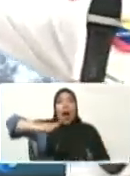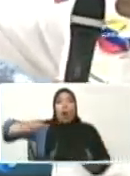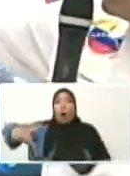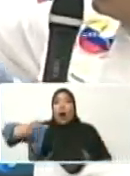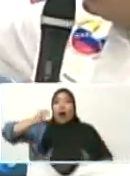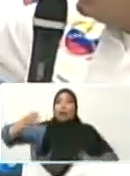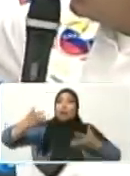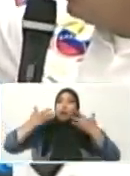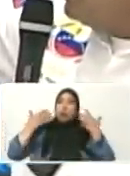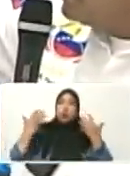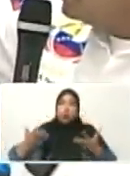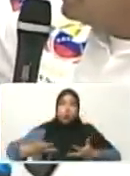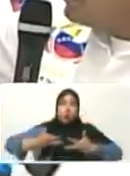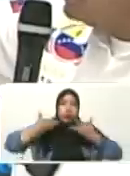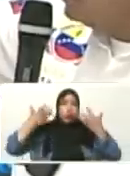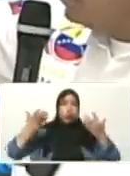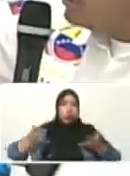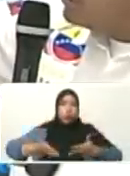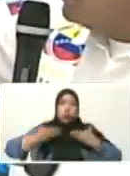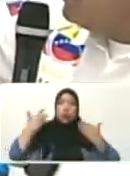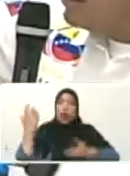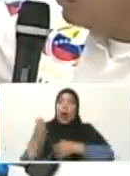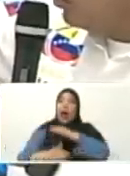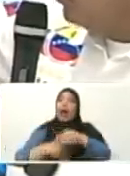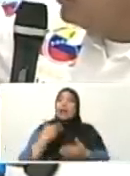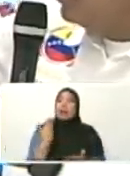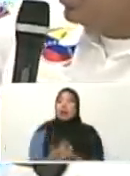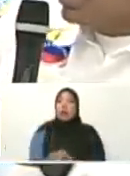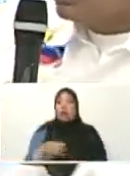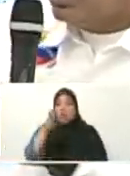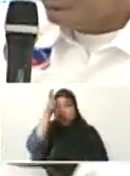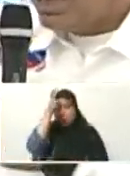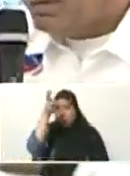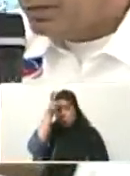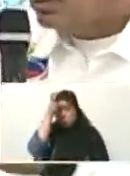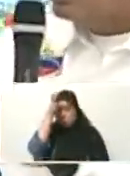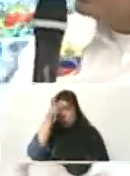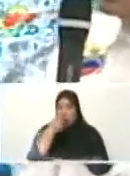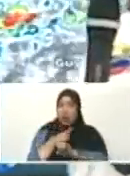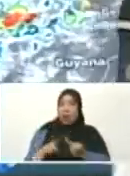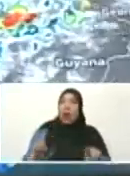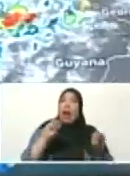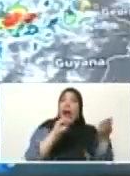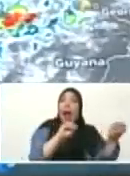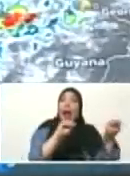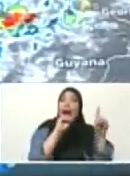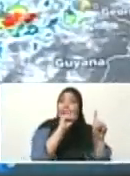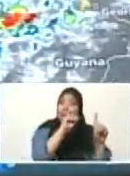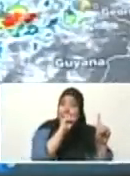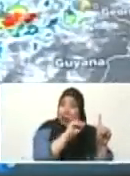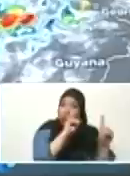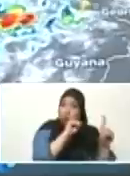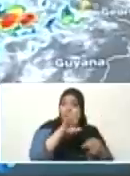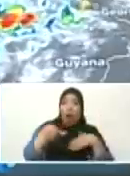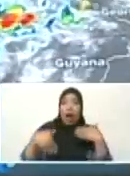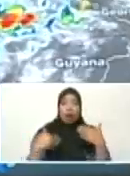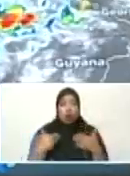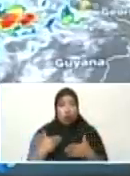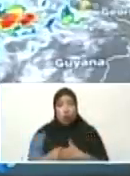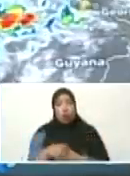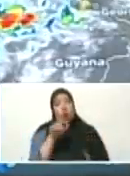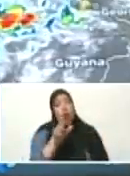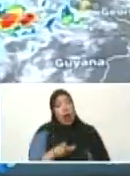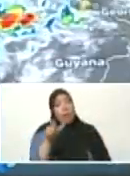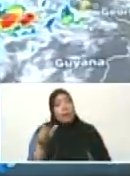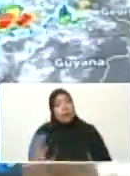va a agarrar intensidad a sus vientos llegando a Falcón. Por eso el aviso importante que ha dado usted de tomar